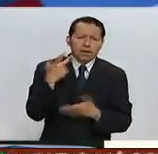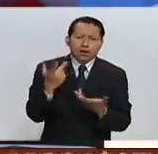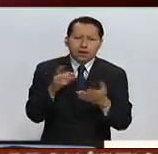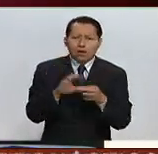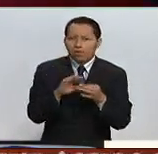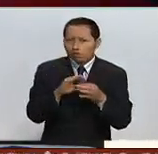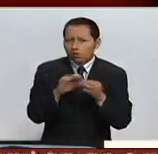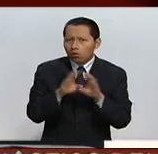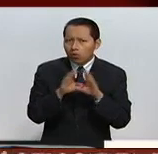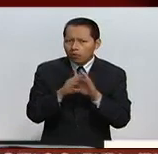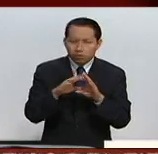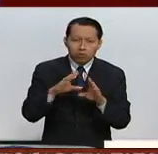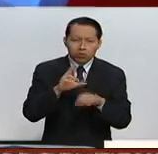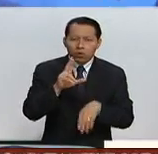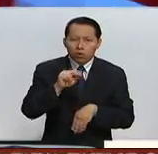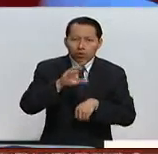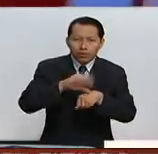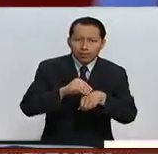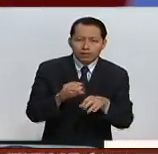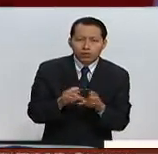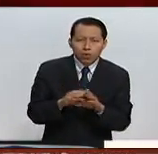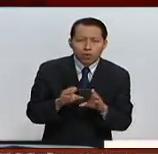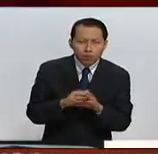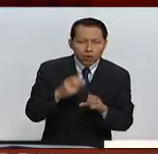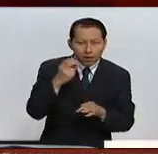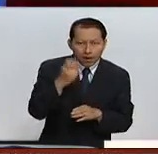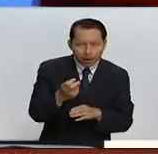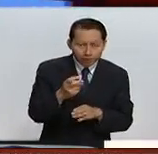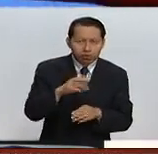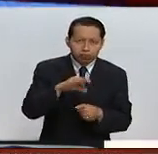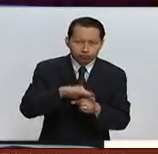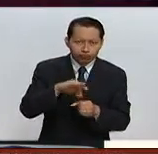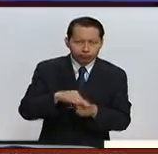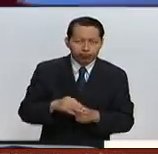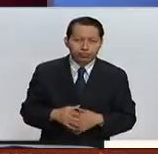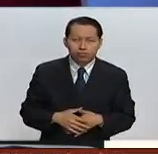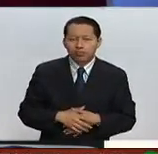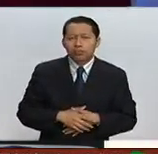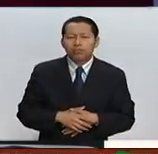puesto que no les han permitido, bajo ninguna lógica, justamente esto, un referéndum.